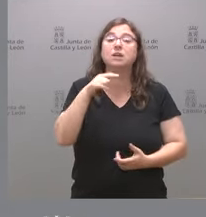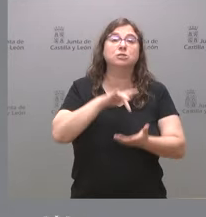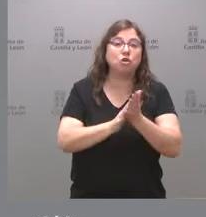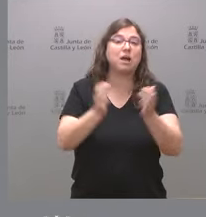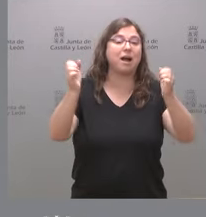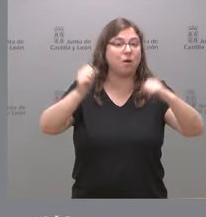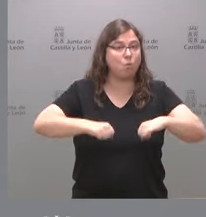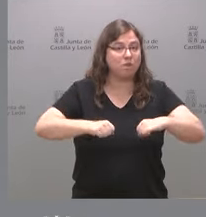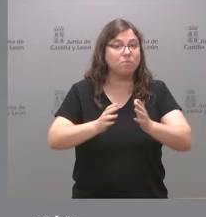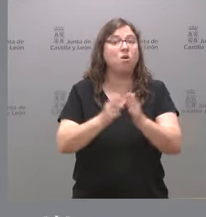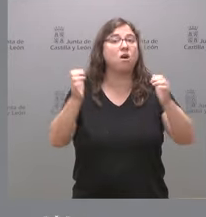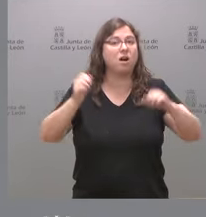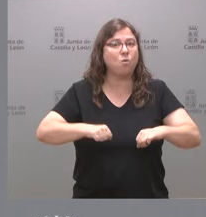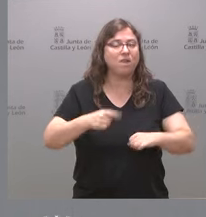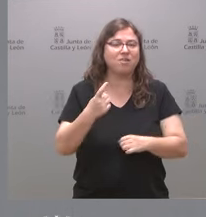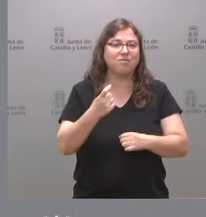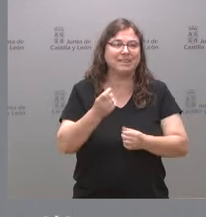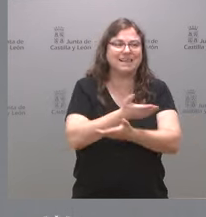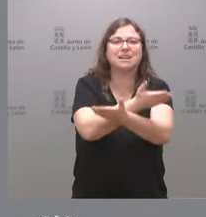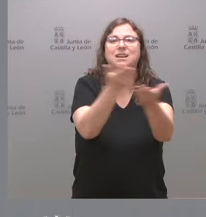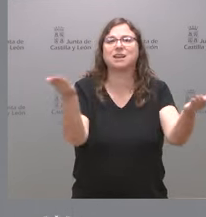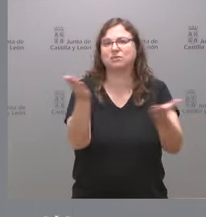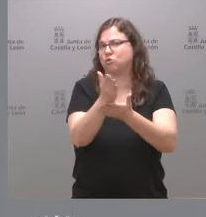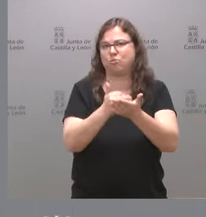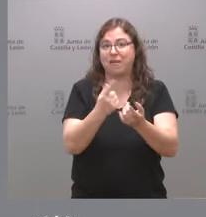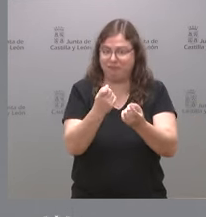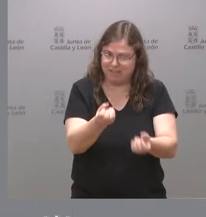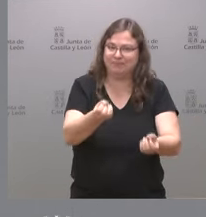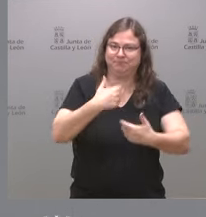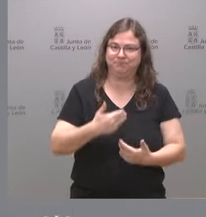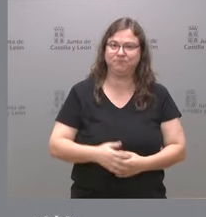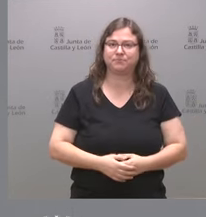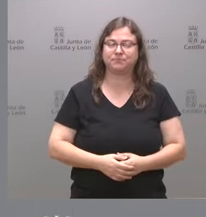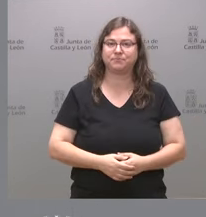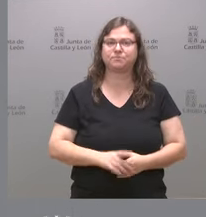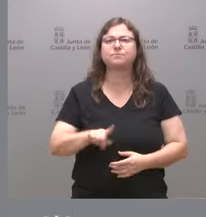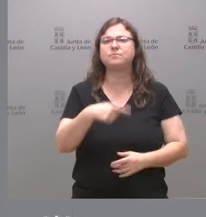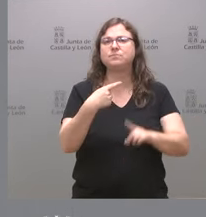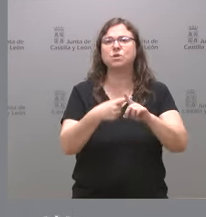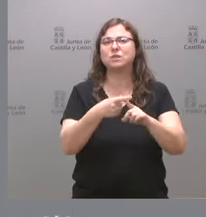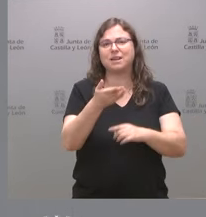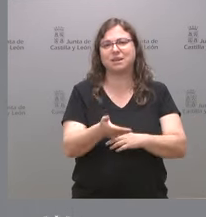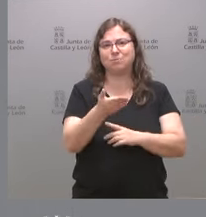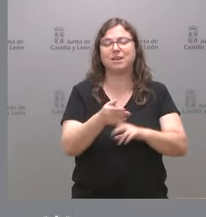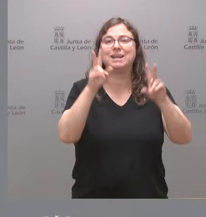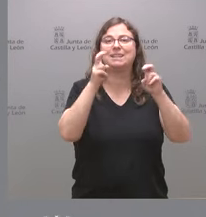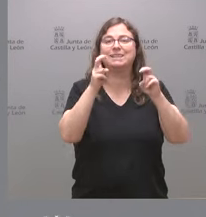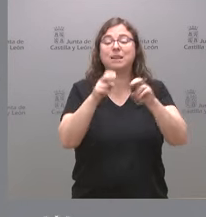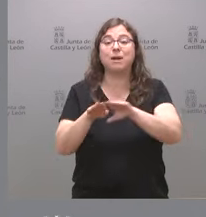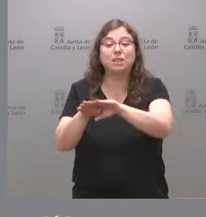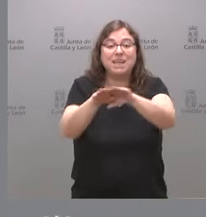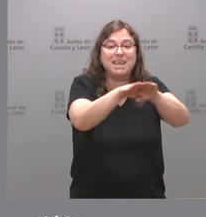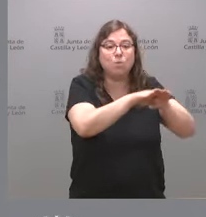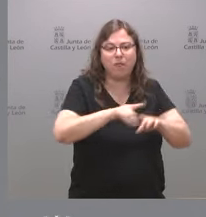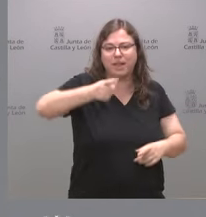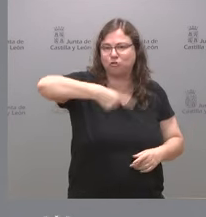acuerdo, pero ese acuerdo nos ha trasladado al resto de comunidades autónomas. Y, finalmente, hay un elemento importante que es el tema de la igualdad entre todas las comunidades